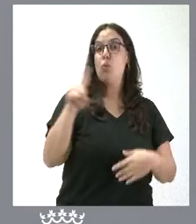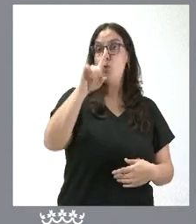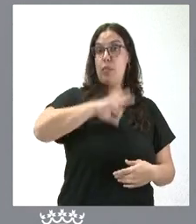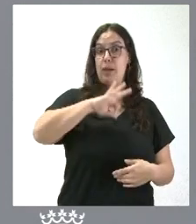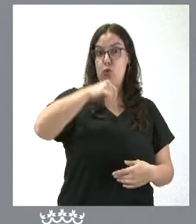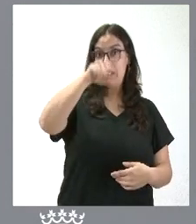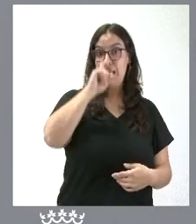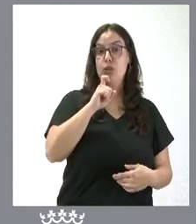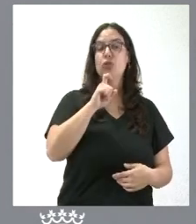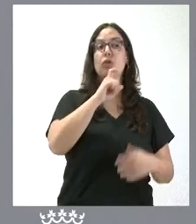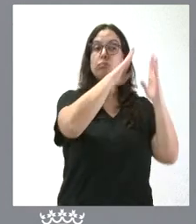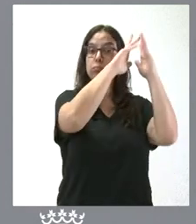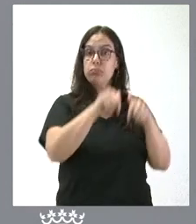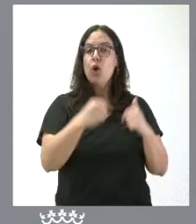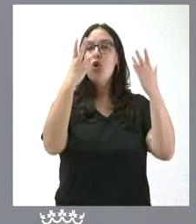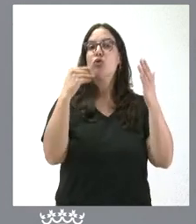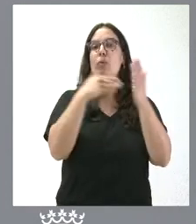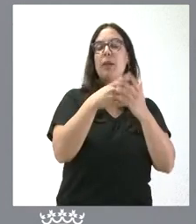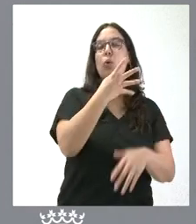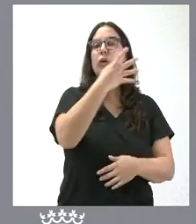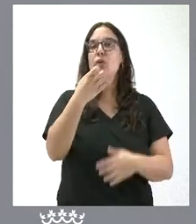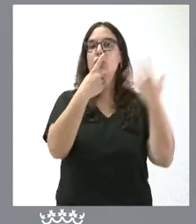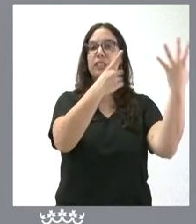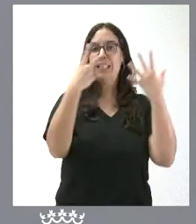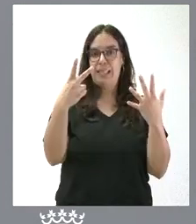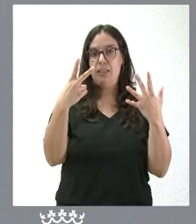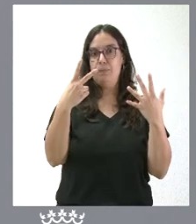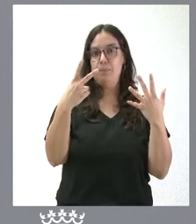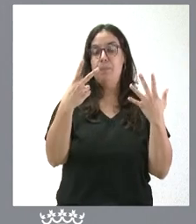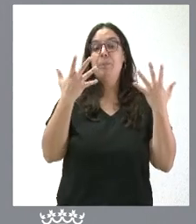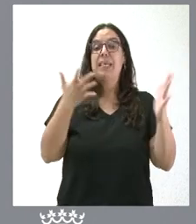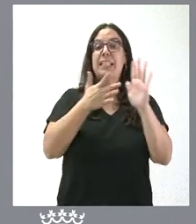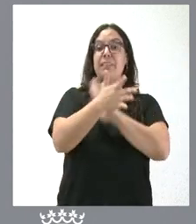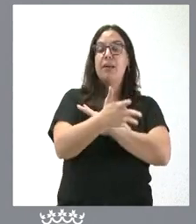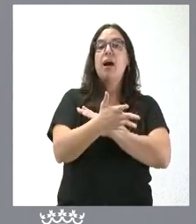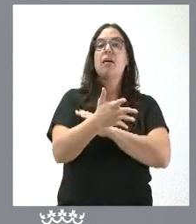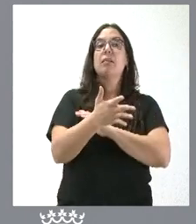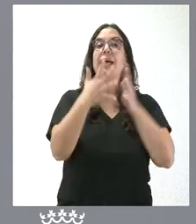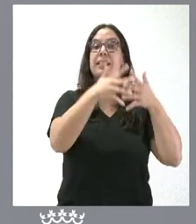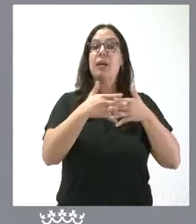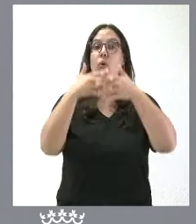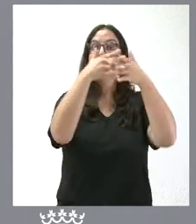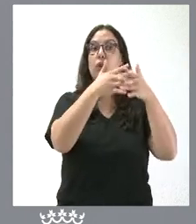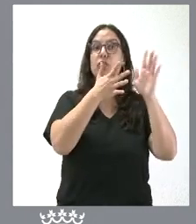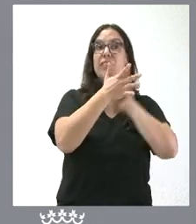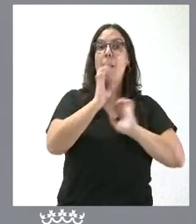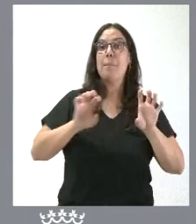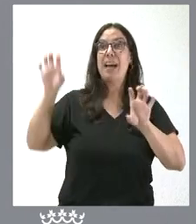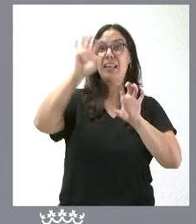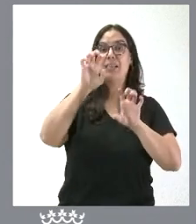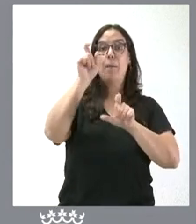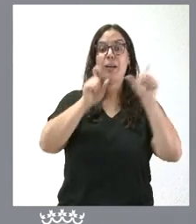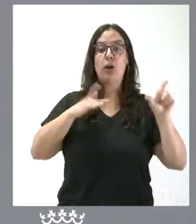año 2023 asciende a 8.467, lo cual sitúa a Estados Unidos como el quinto país del mundo